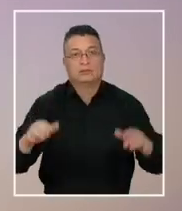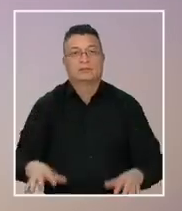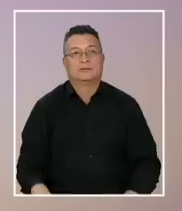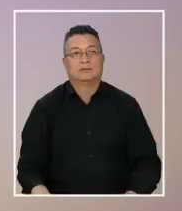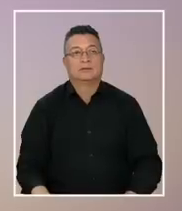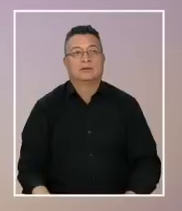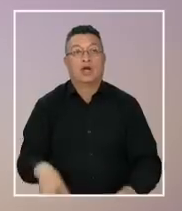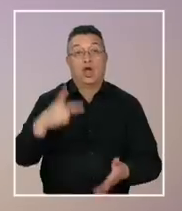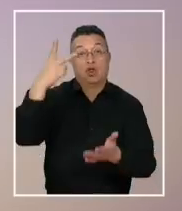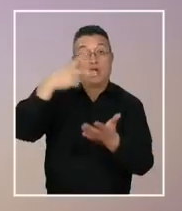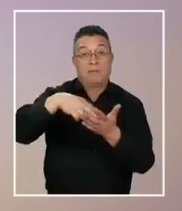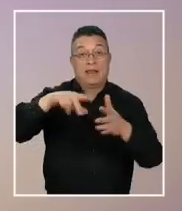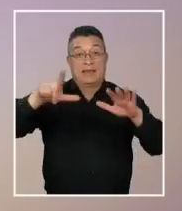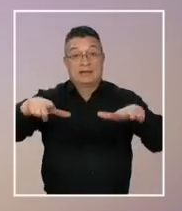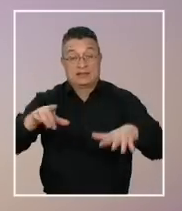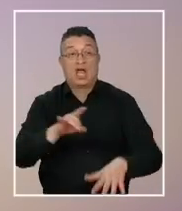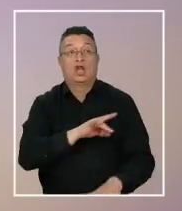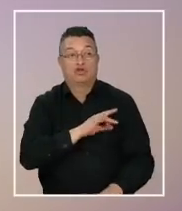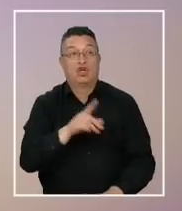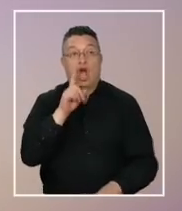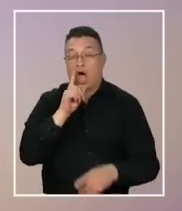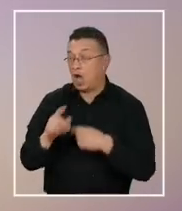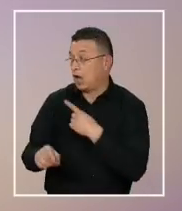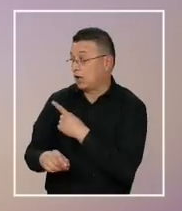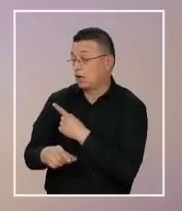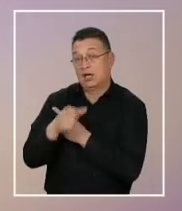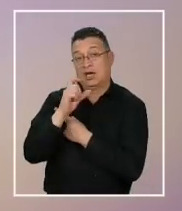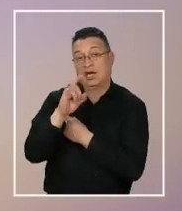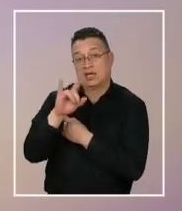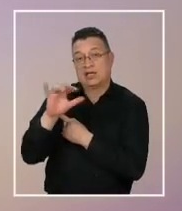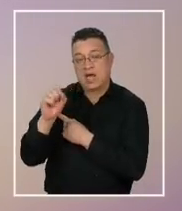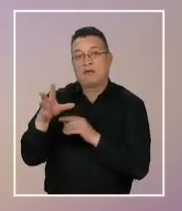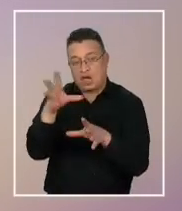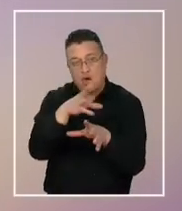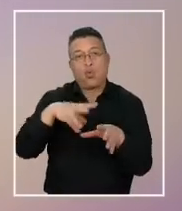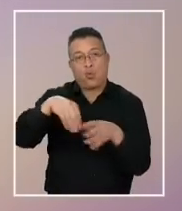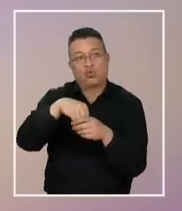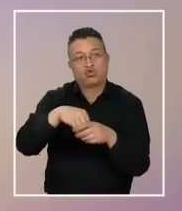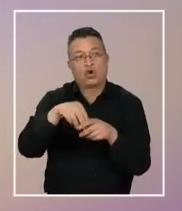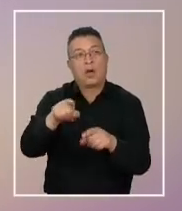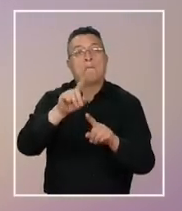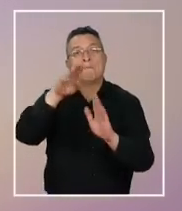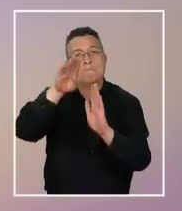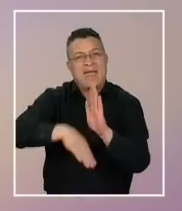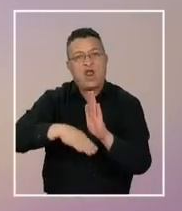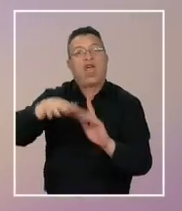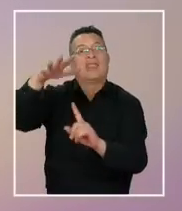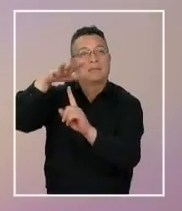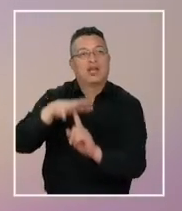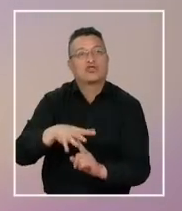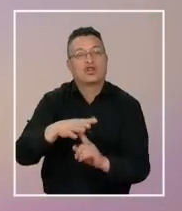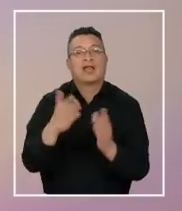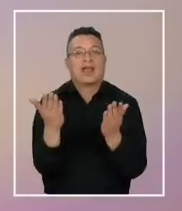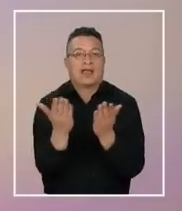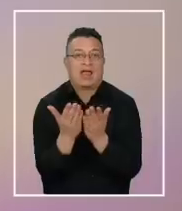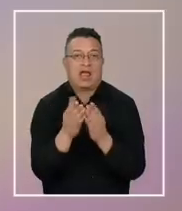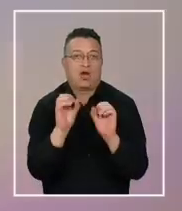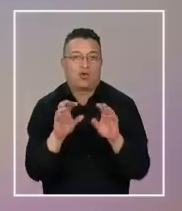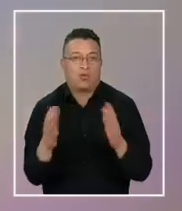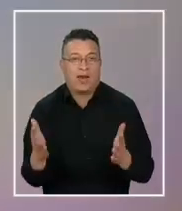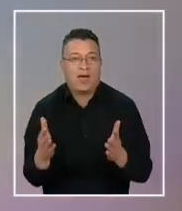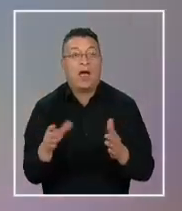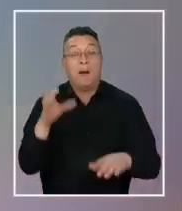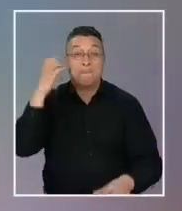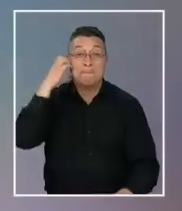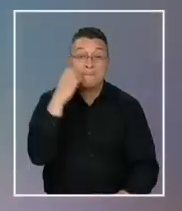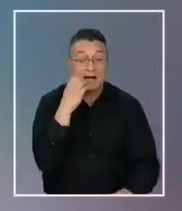Desde el 2017, Chile contó con esta guía, con orientaciones para la inclusión y menos discriminación en el sistema educacional. A mediados